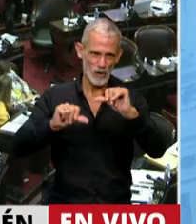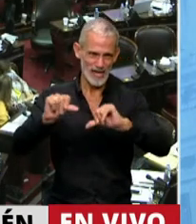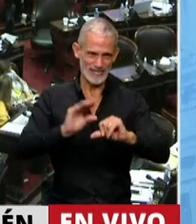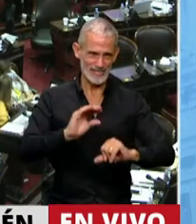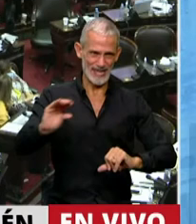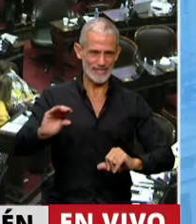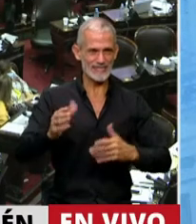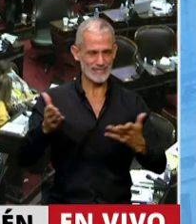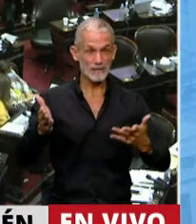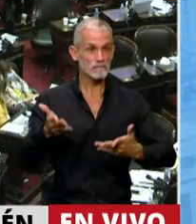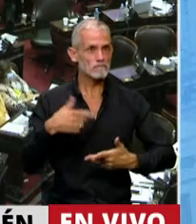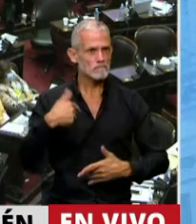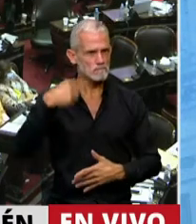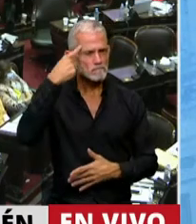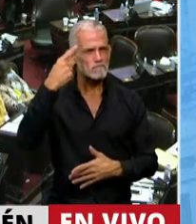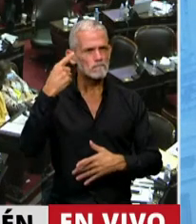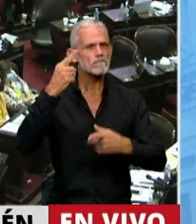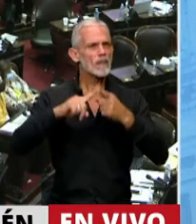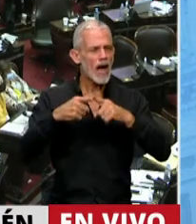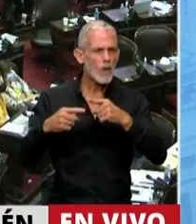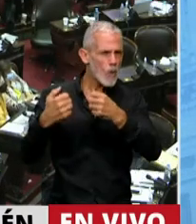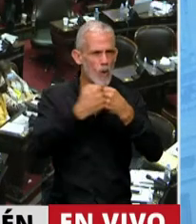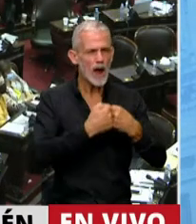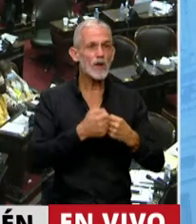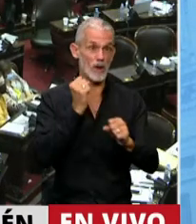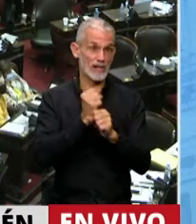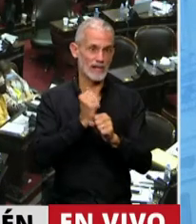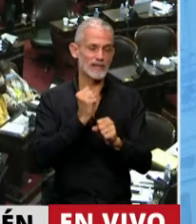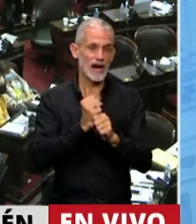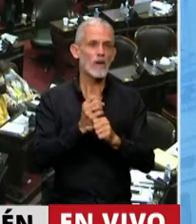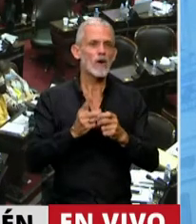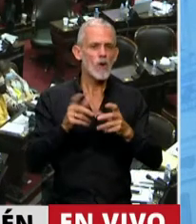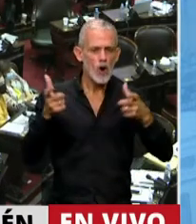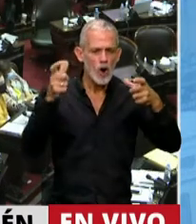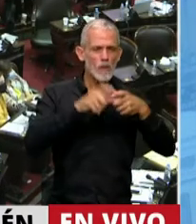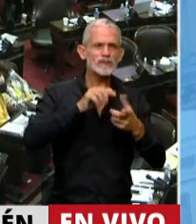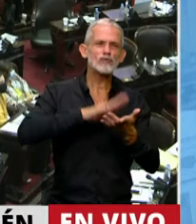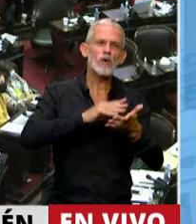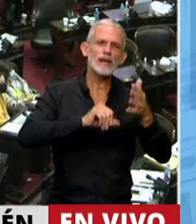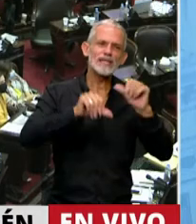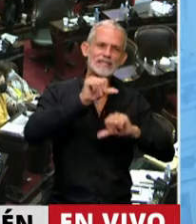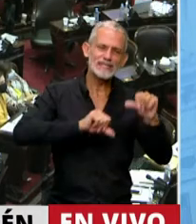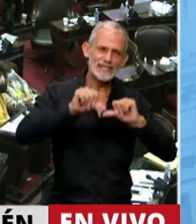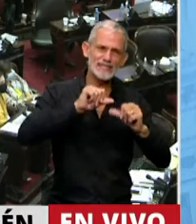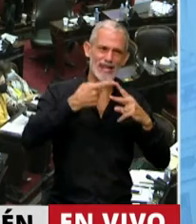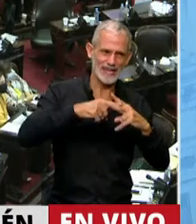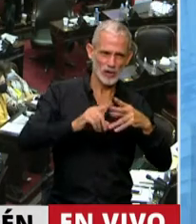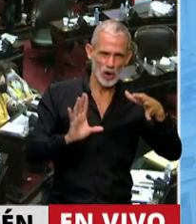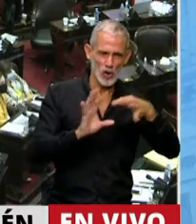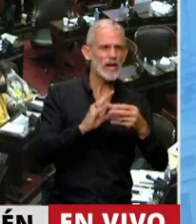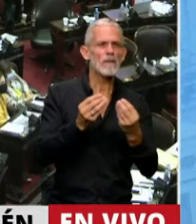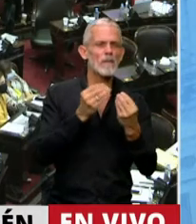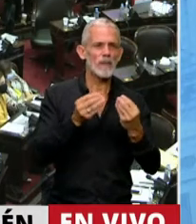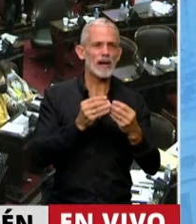Quiero destacar el consenso logrado y el trabajo realizado por la Comisión de Ciencia y Tecnología para